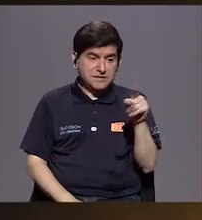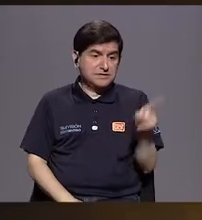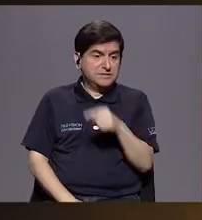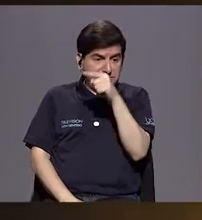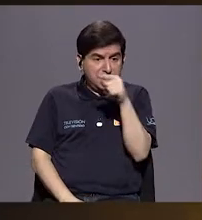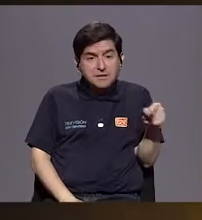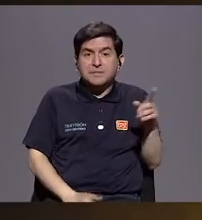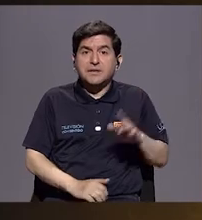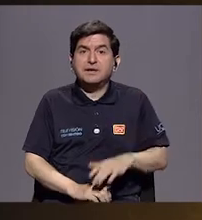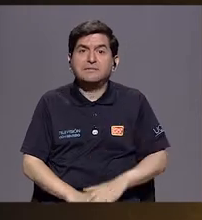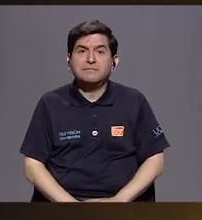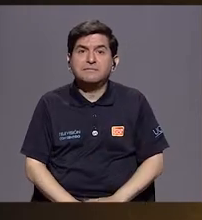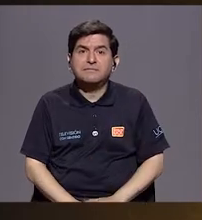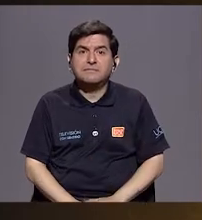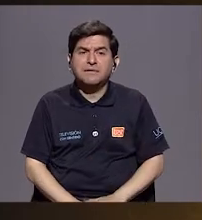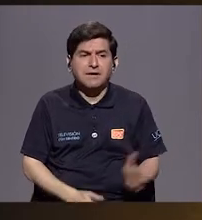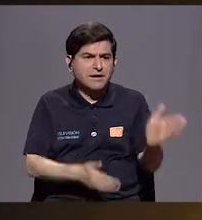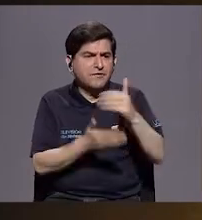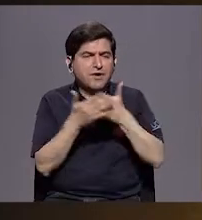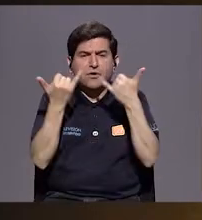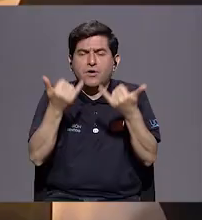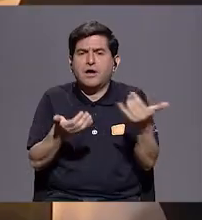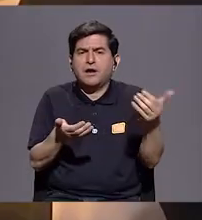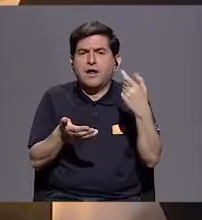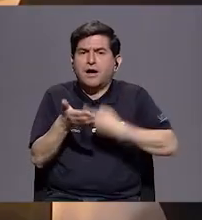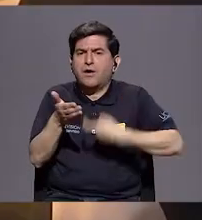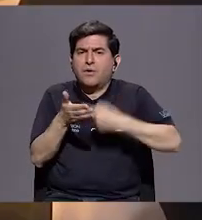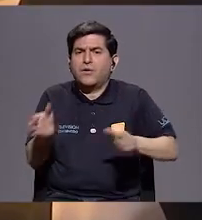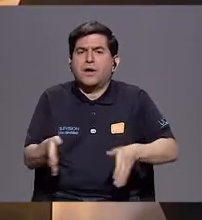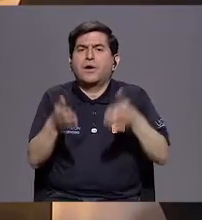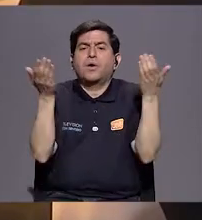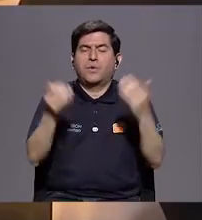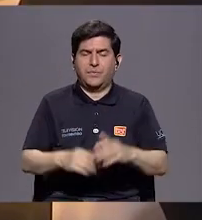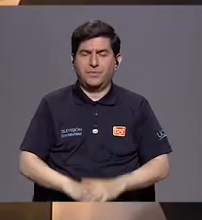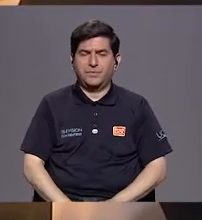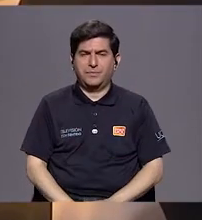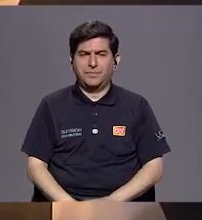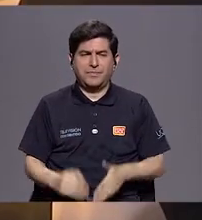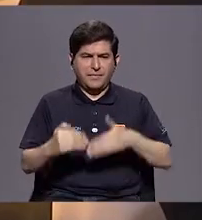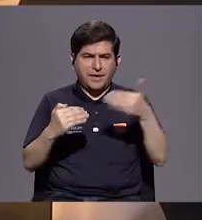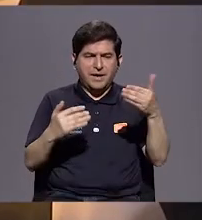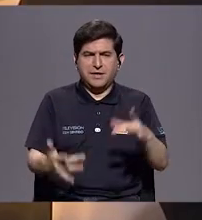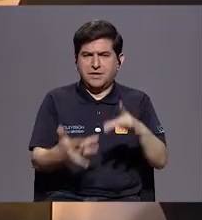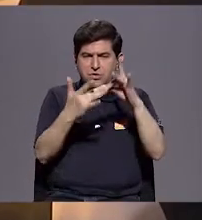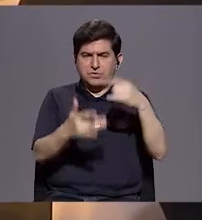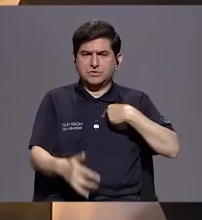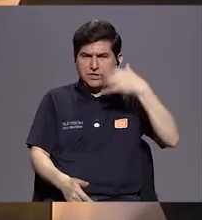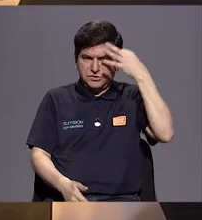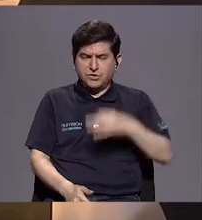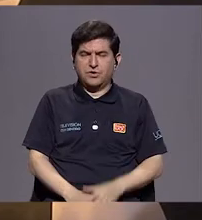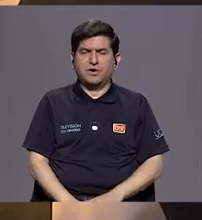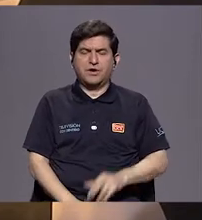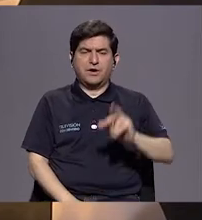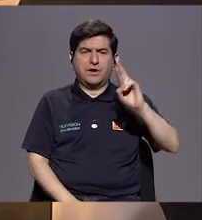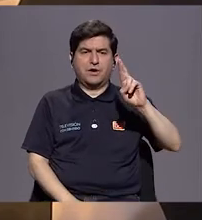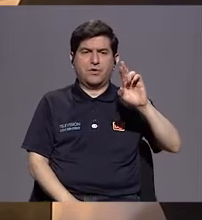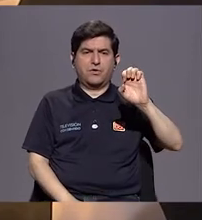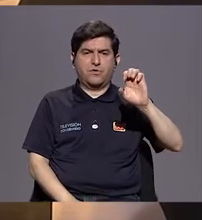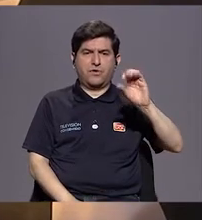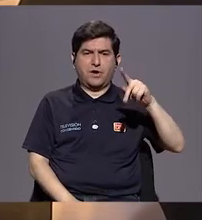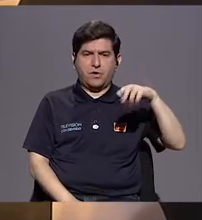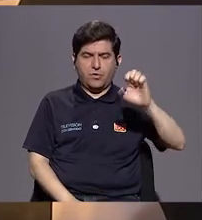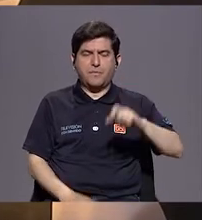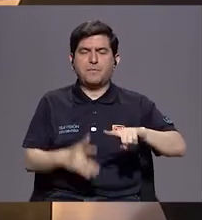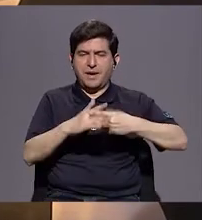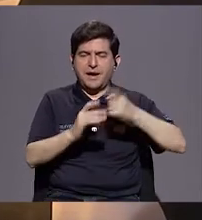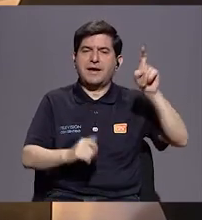elimina, ¿cómo recolectamos los impuestos? Hay cosas particulares. Yo siento que al RECOPE se le deben dar herramientas y yo